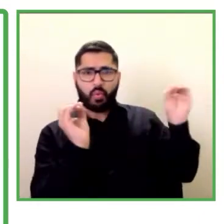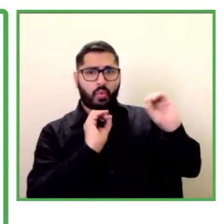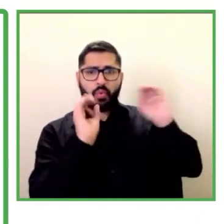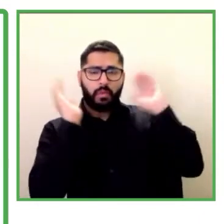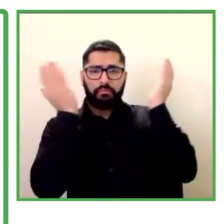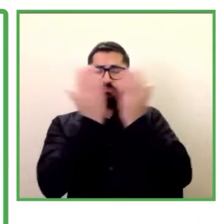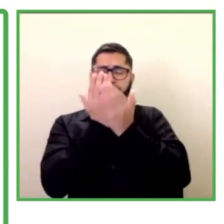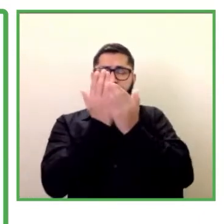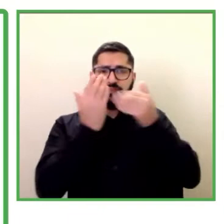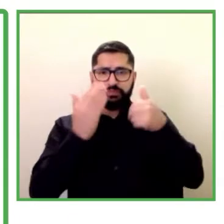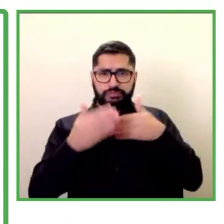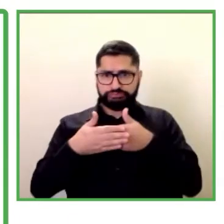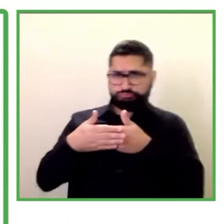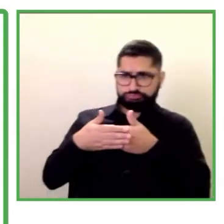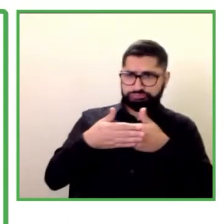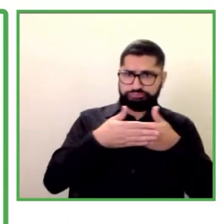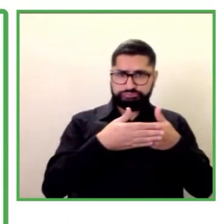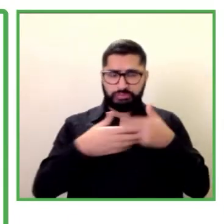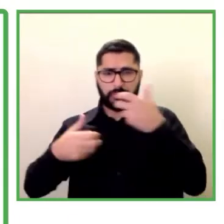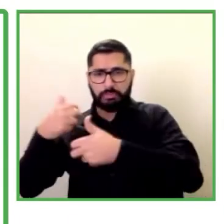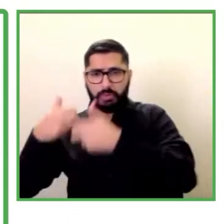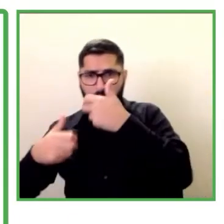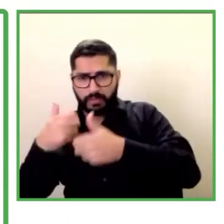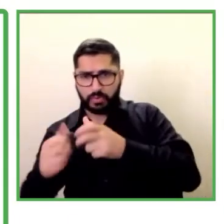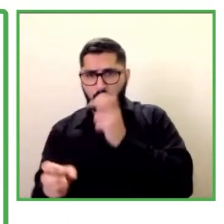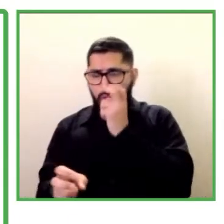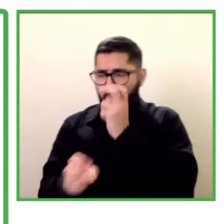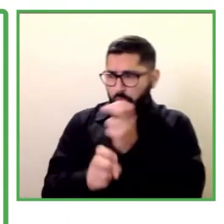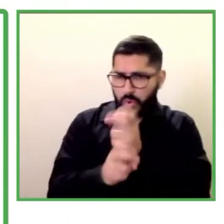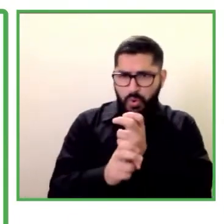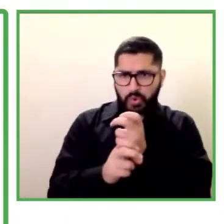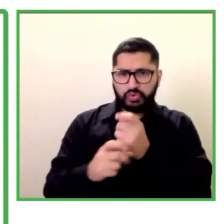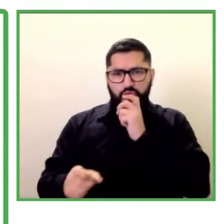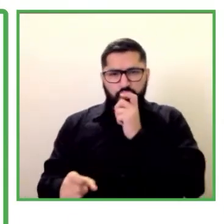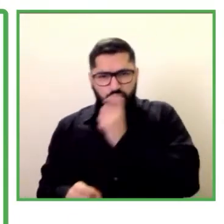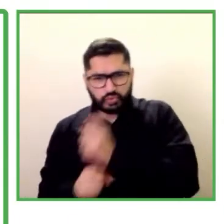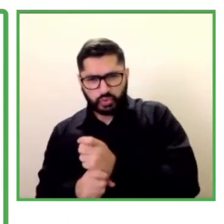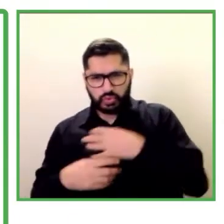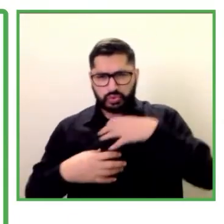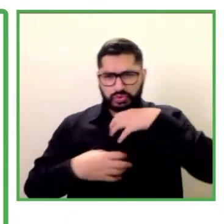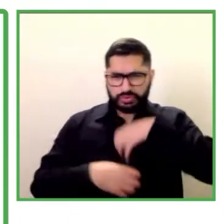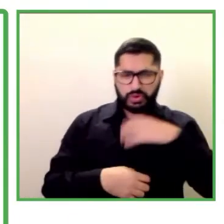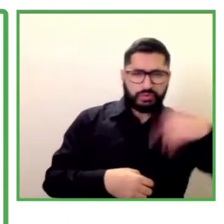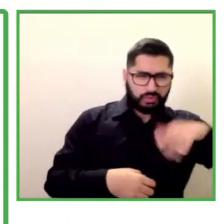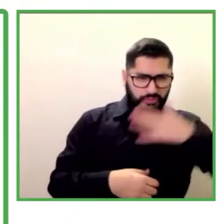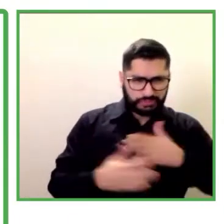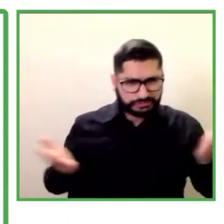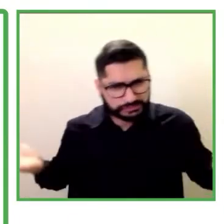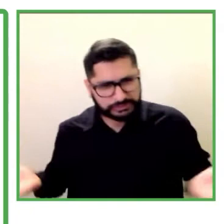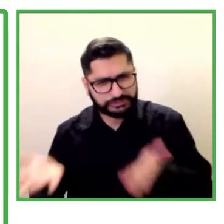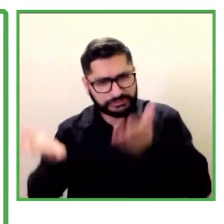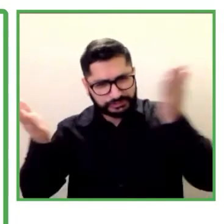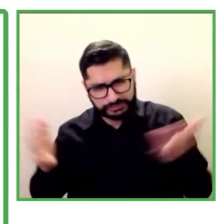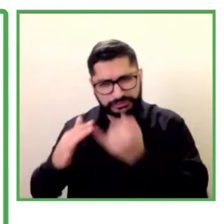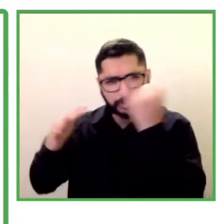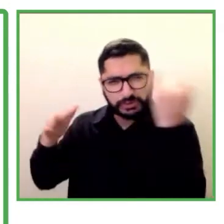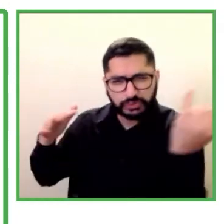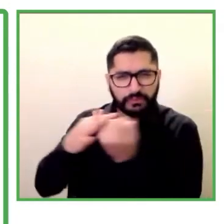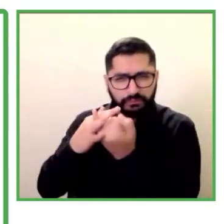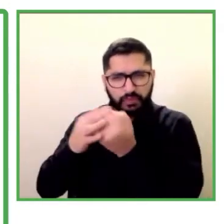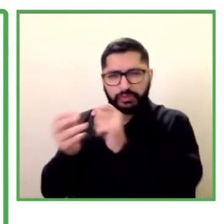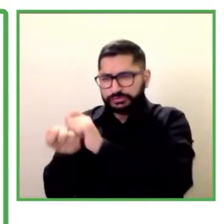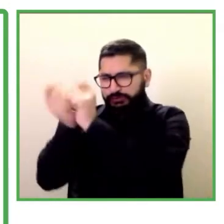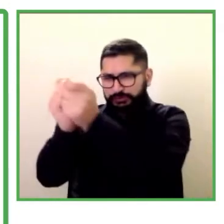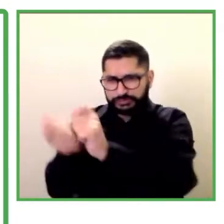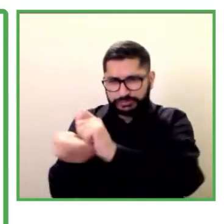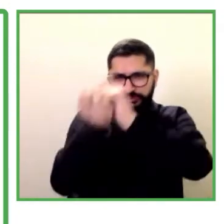REIN queremos ampliar el concepto de inclusión y es uno de los pasos a seguir que tenemos adelante desde la interseccionalidad de la inclusión donde sumamos otras características